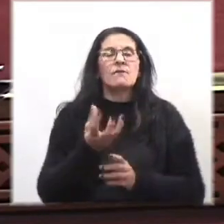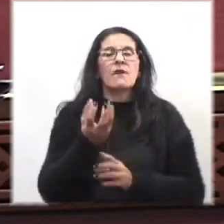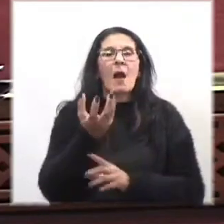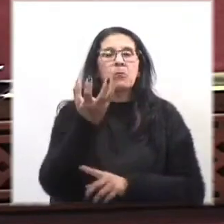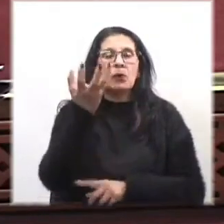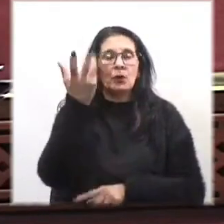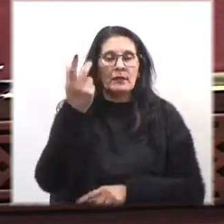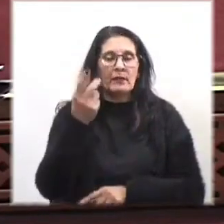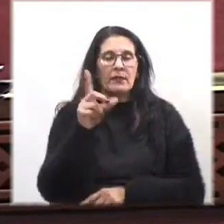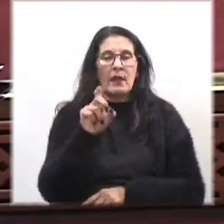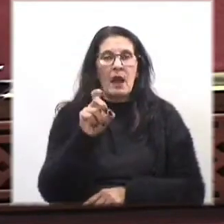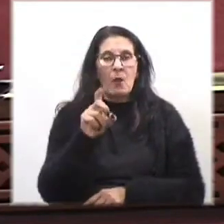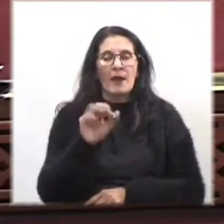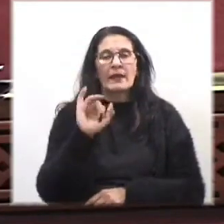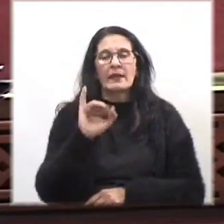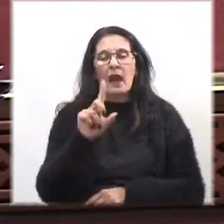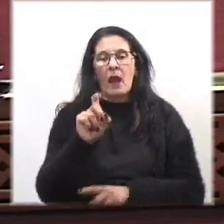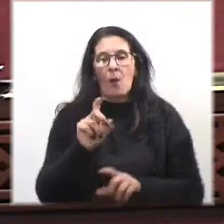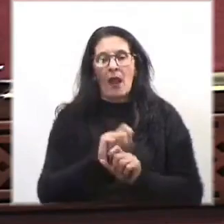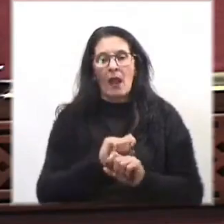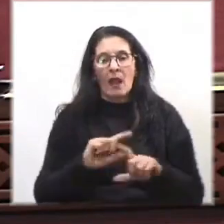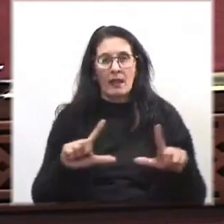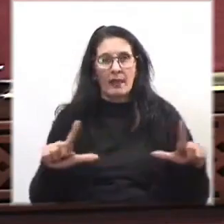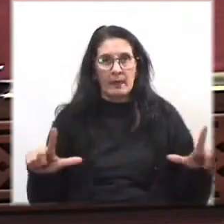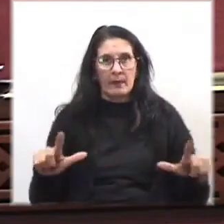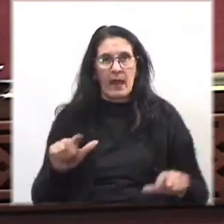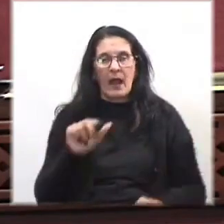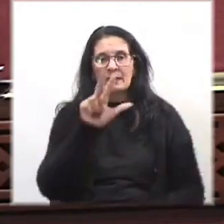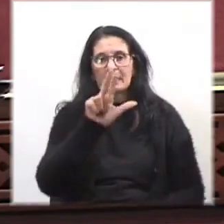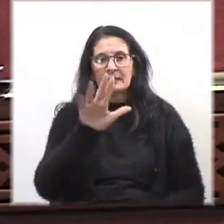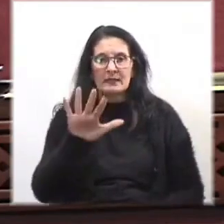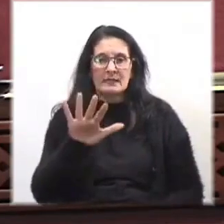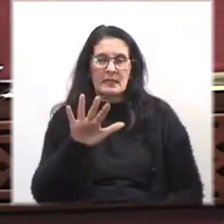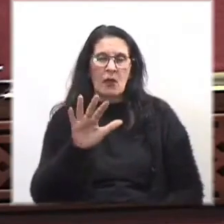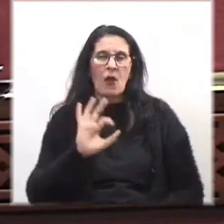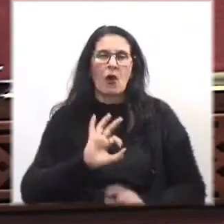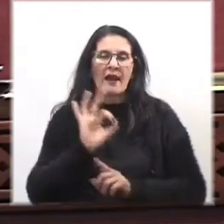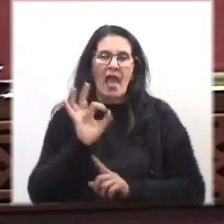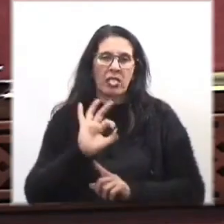y agua limpia, limpia, pero a 35 grados.